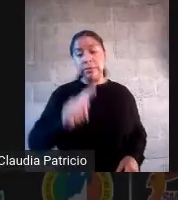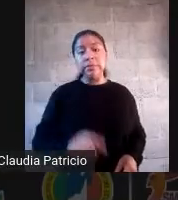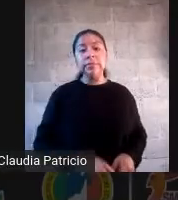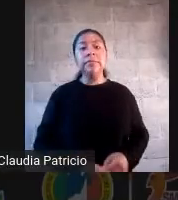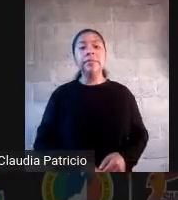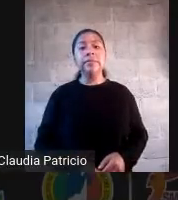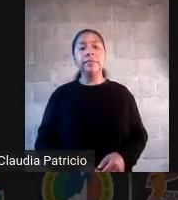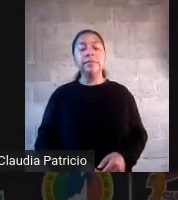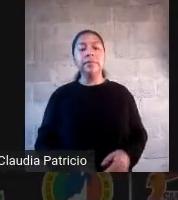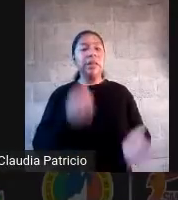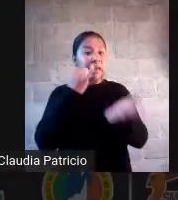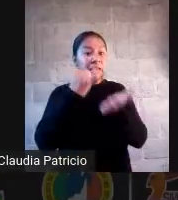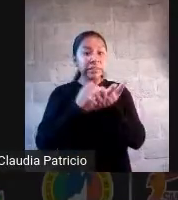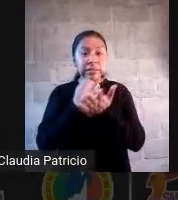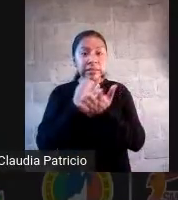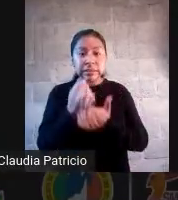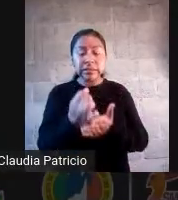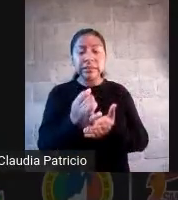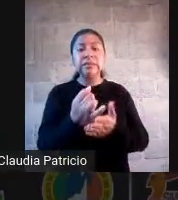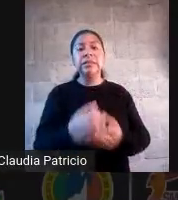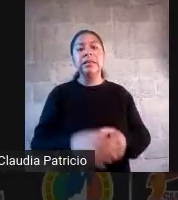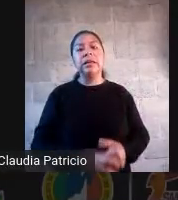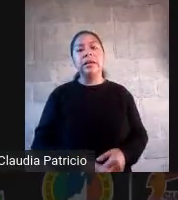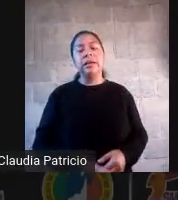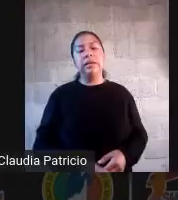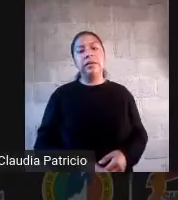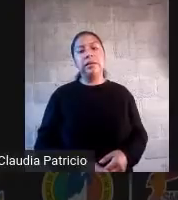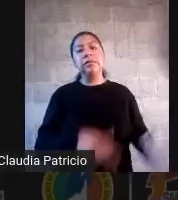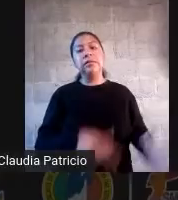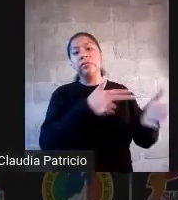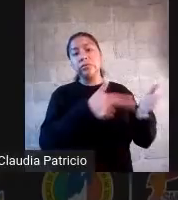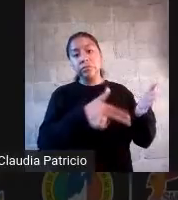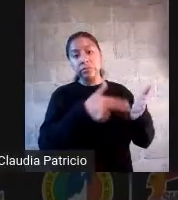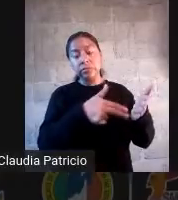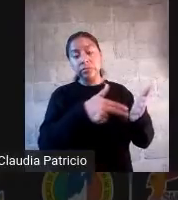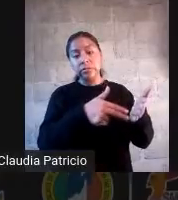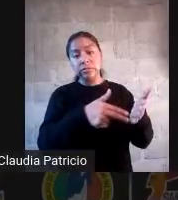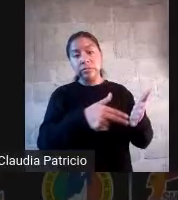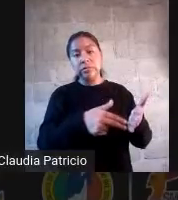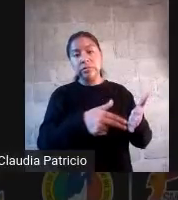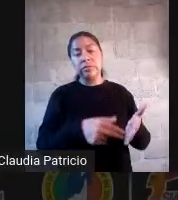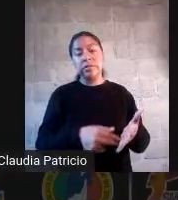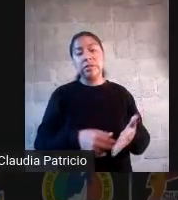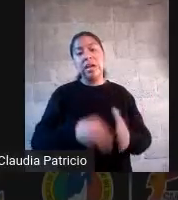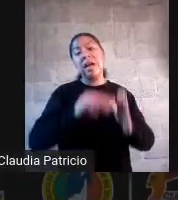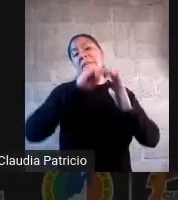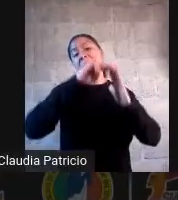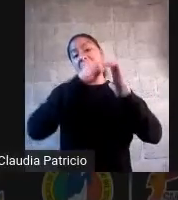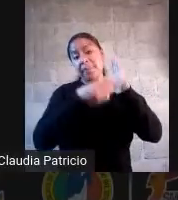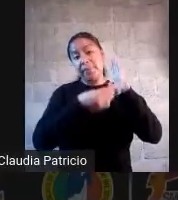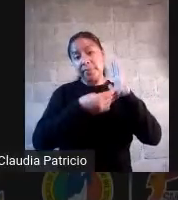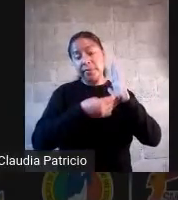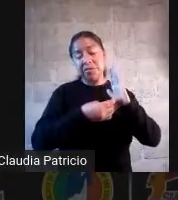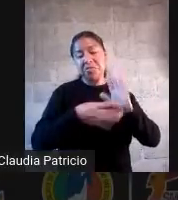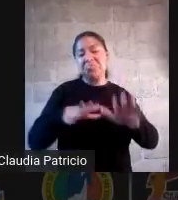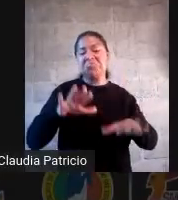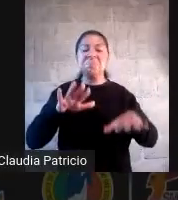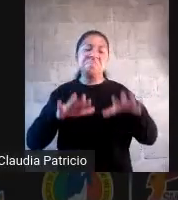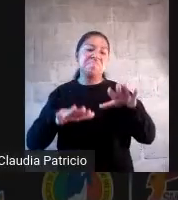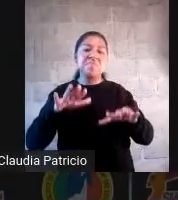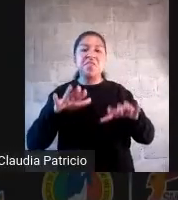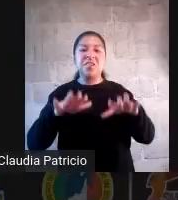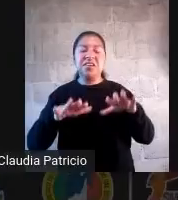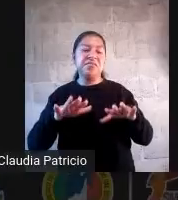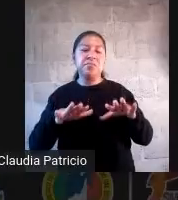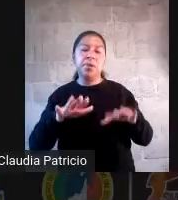formal, calibrado, con una metodología más o menos fina, vamos a